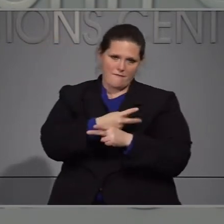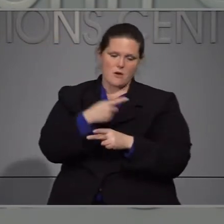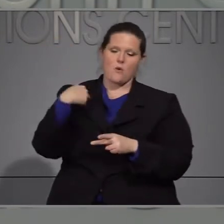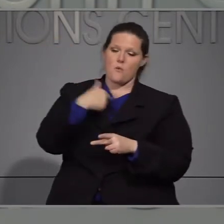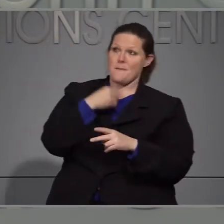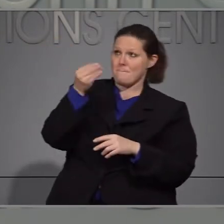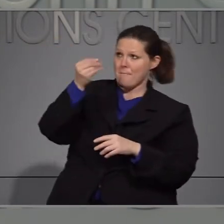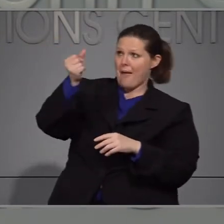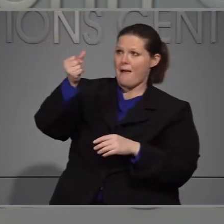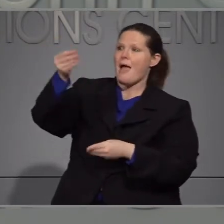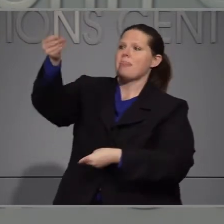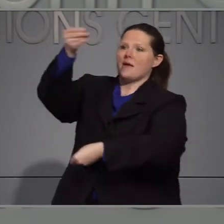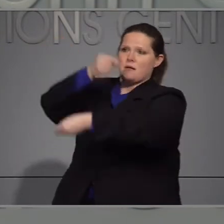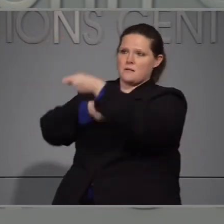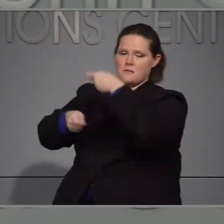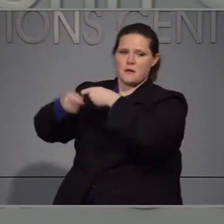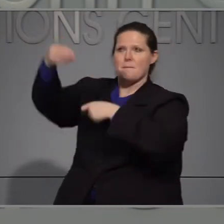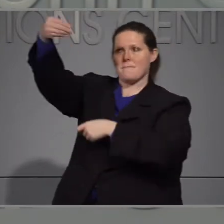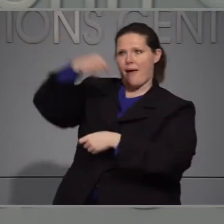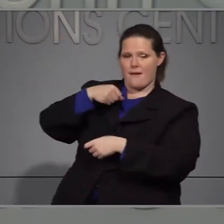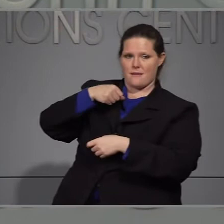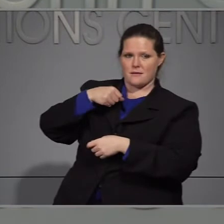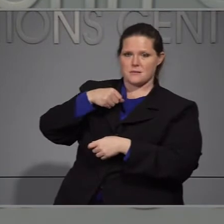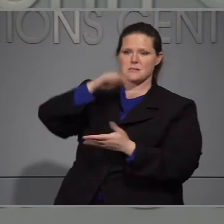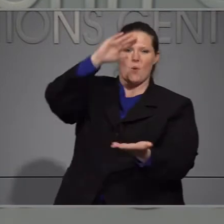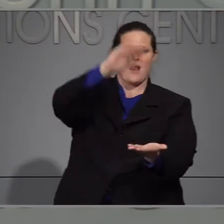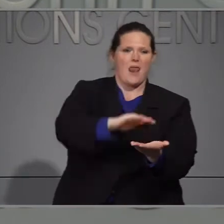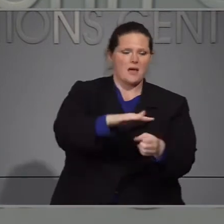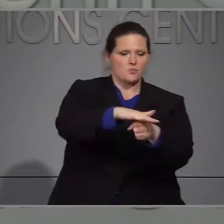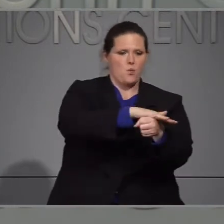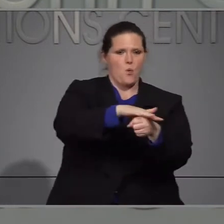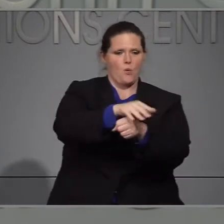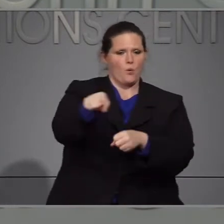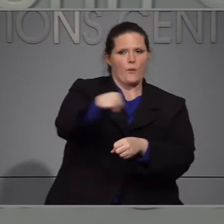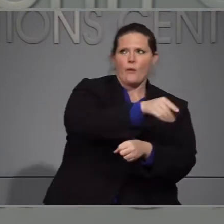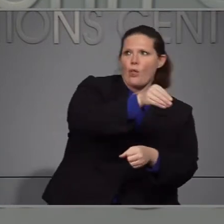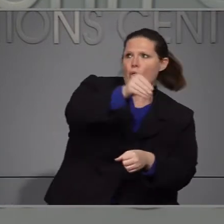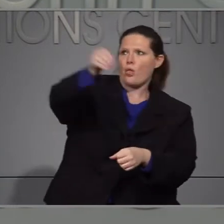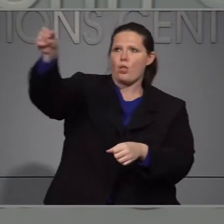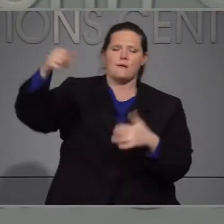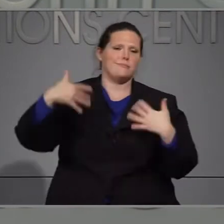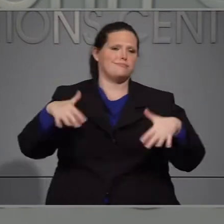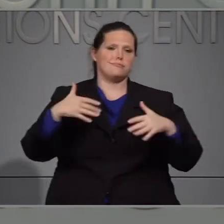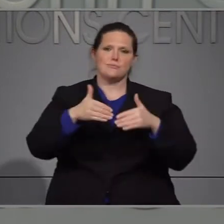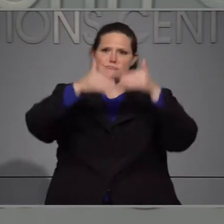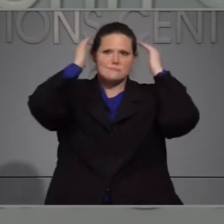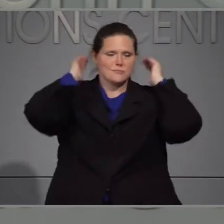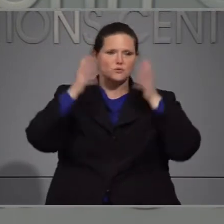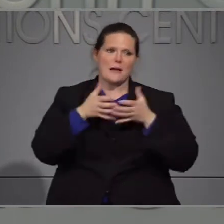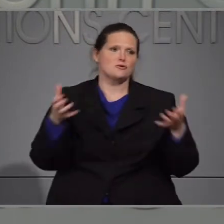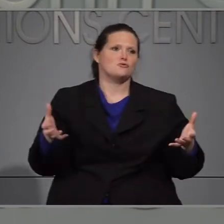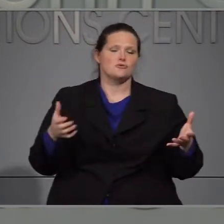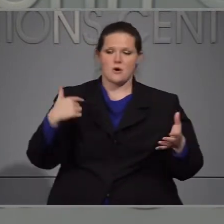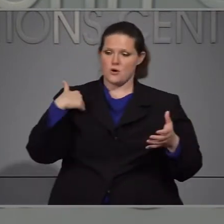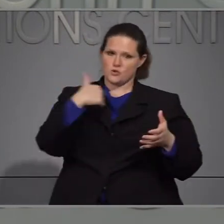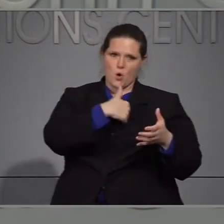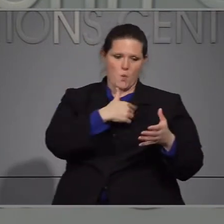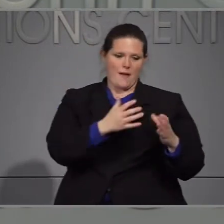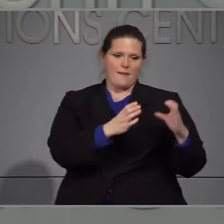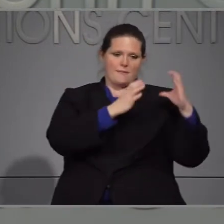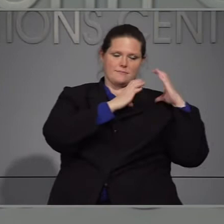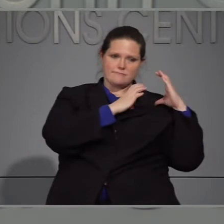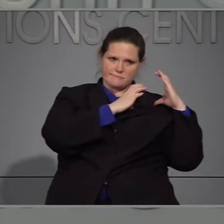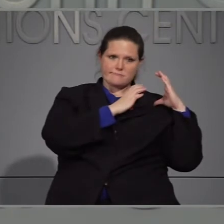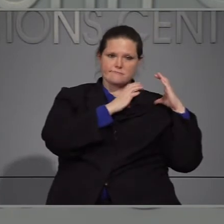emergencias cubran los costos y de esta manera va a ellos reembolsan al gobierno federales y de esta manera los